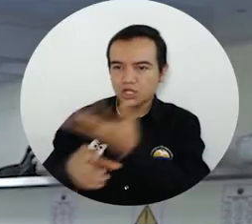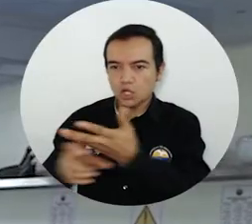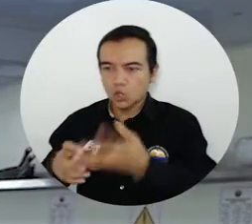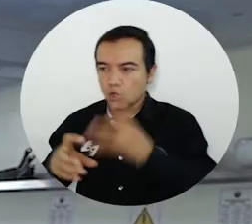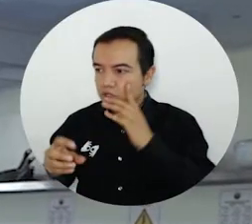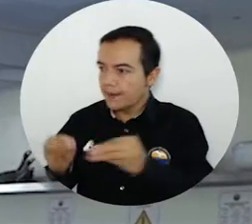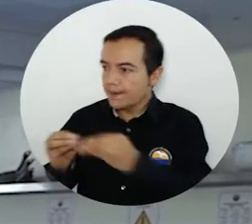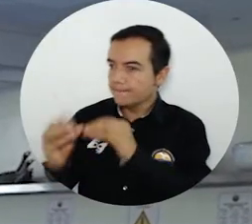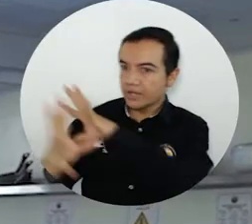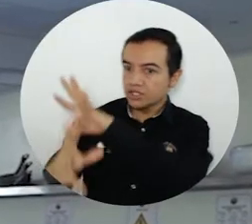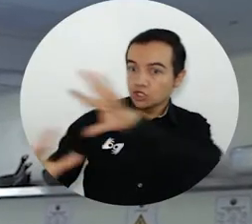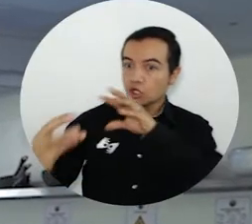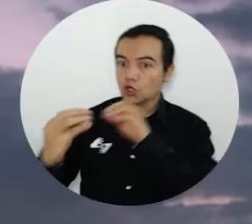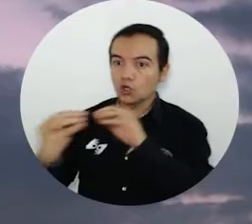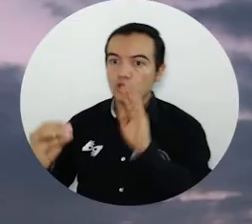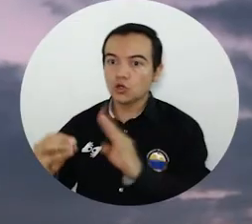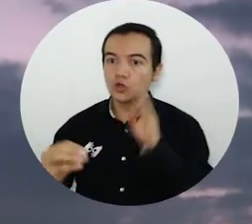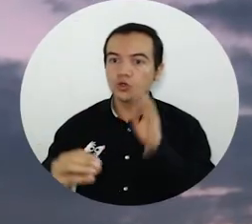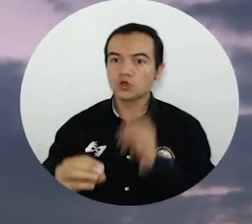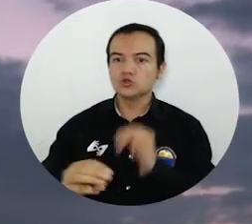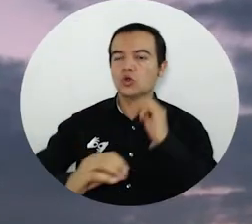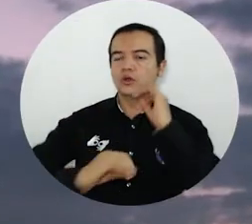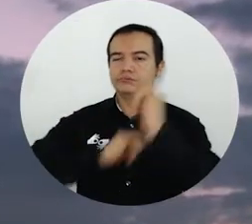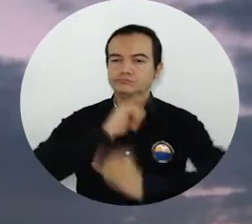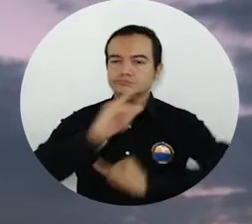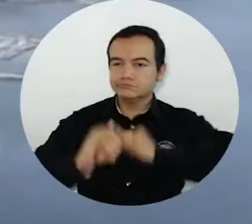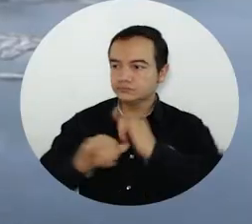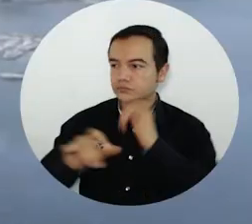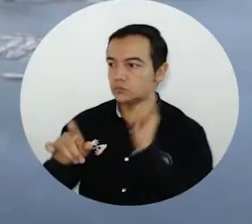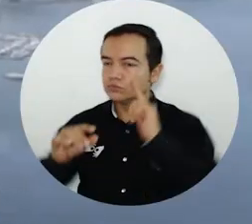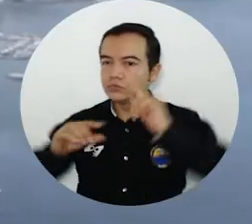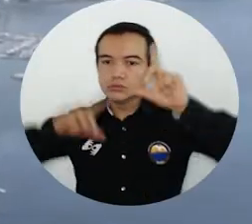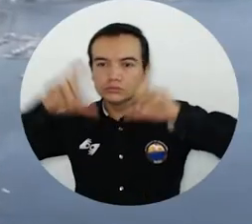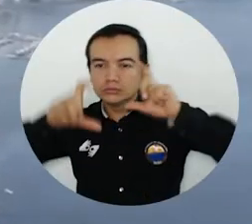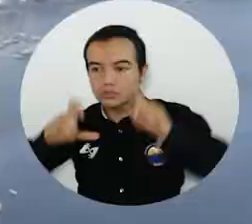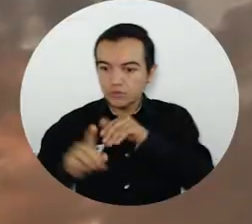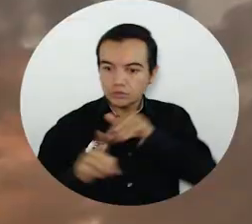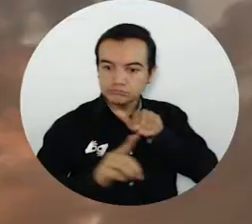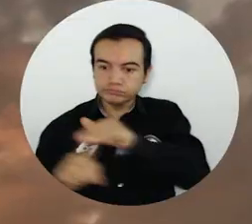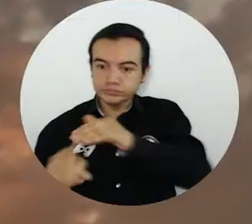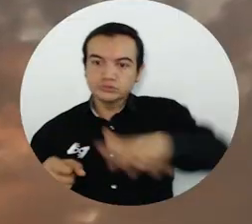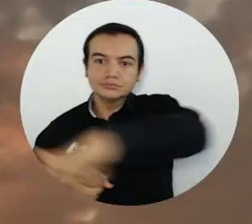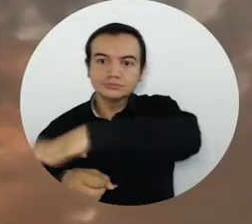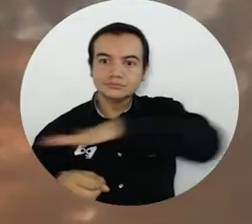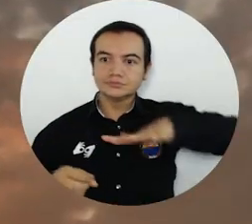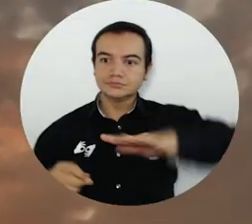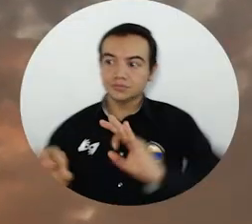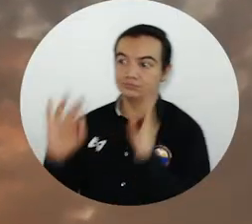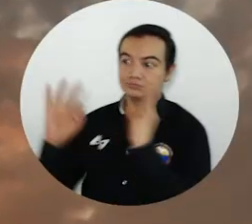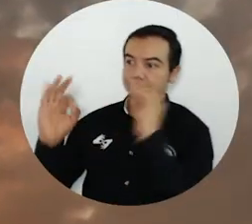aplicación del código ético mundial para el turismo en aras de la sostenibilidad en el territorio.